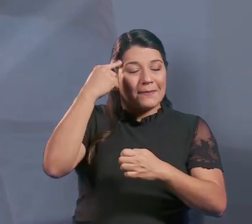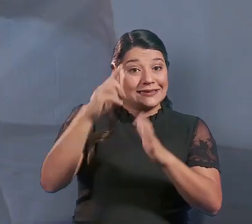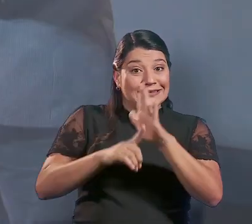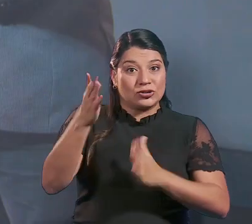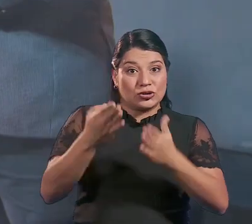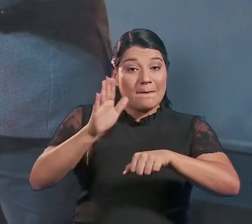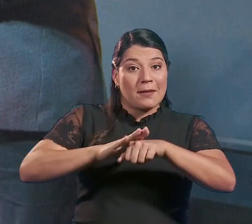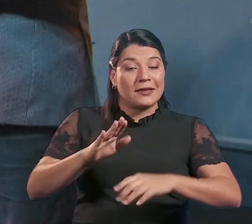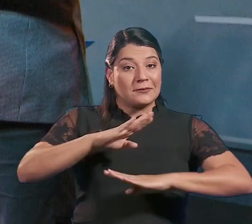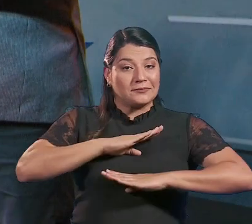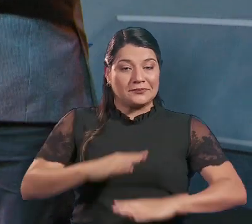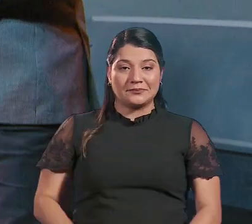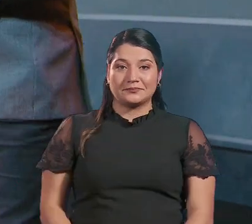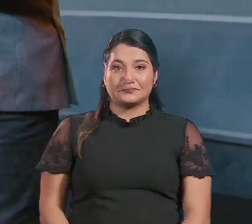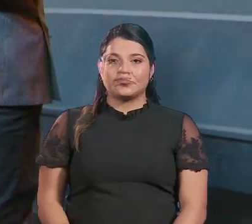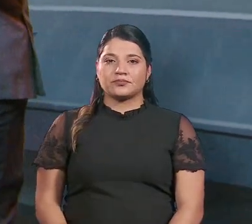que construyen bienestar.